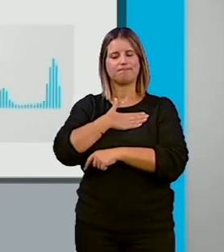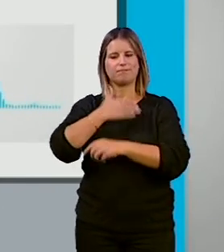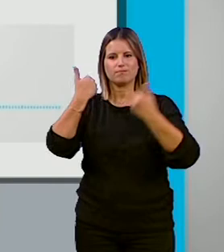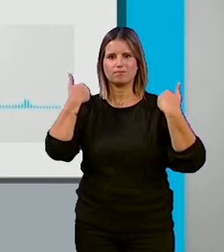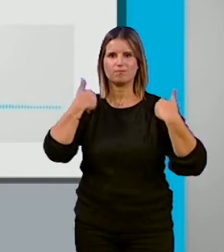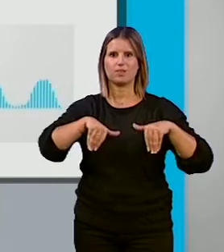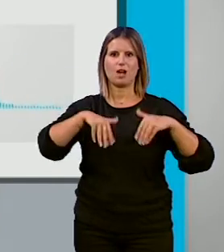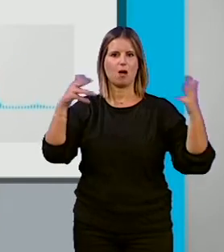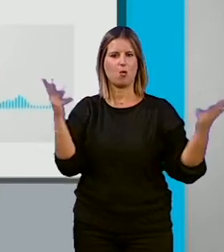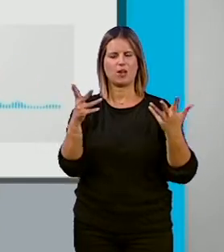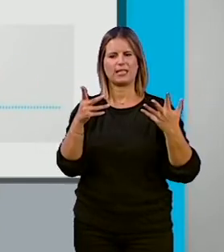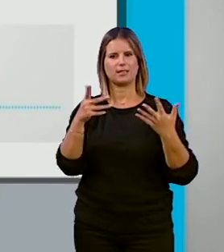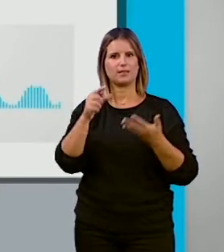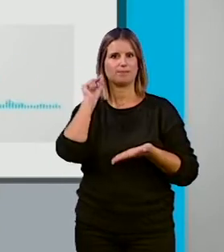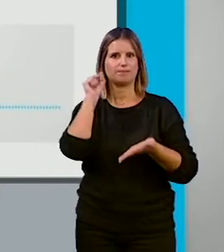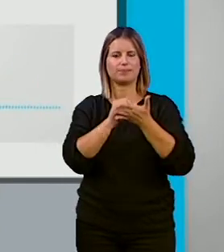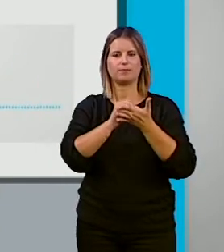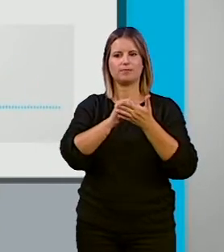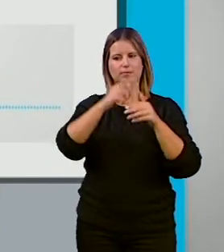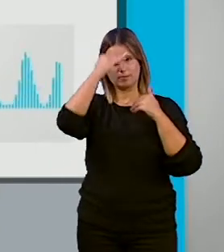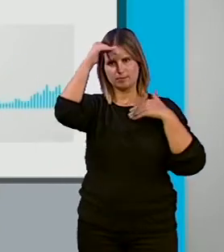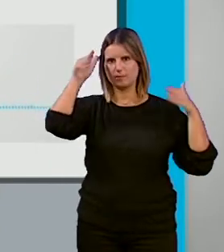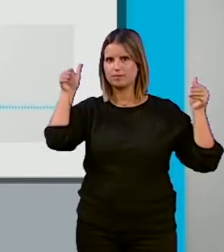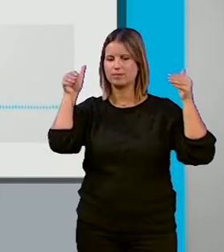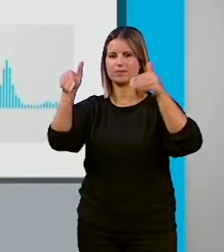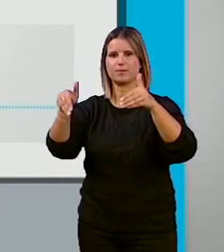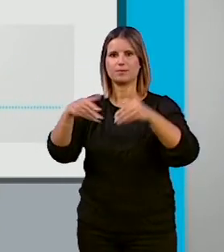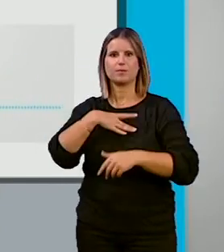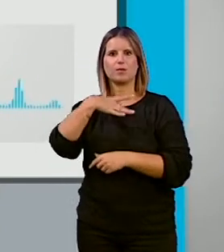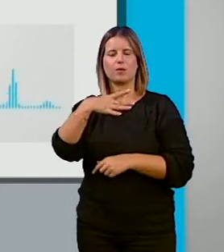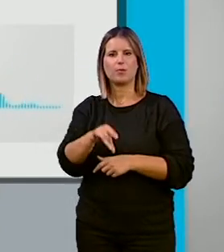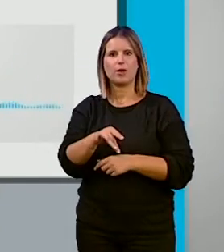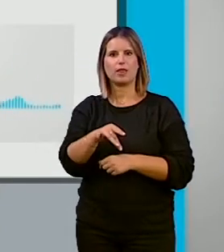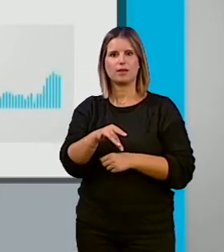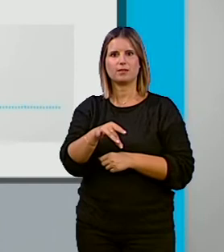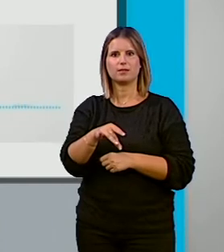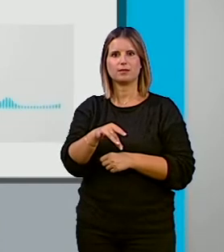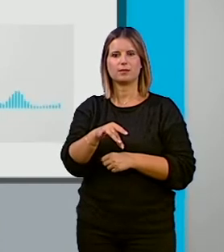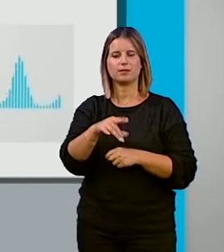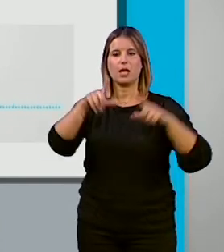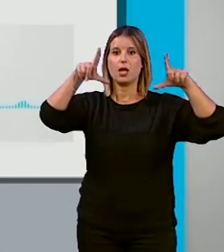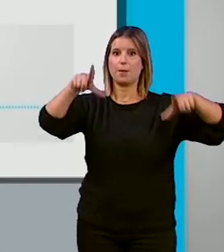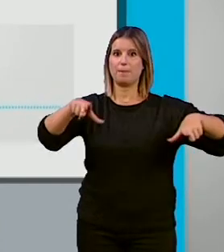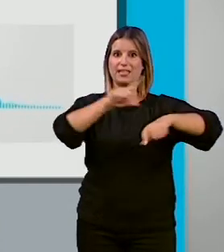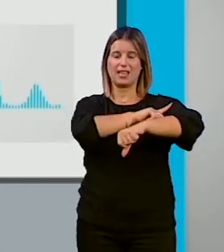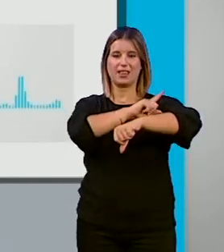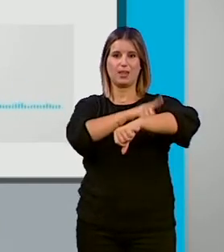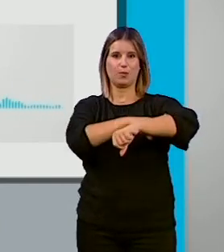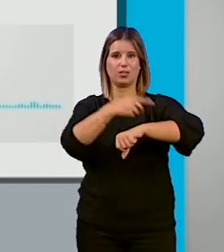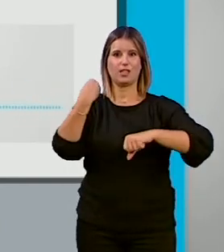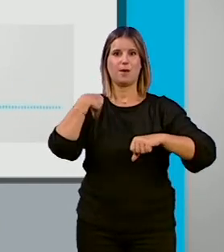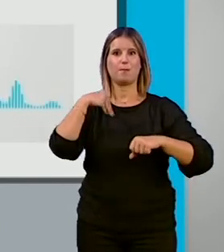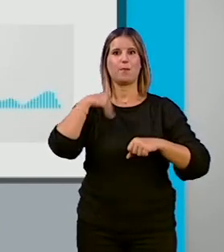inmediata, como puede ser el arreglo de las pistas deportivas en la Avenida de Nancina,